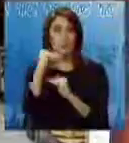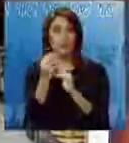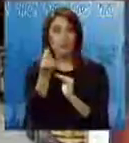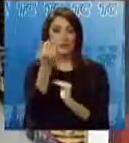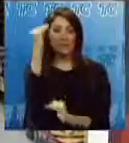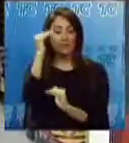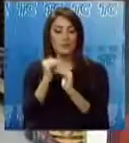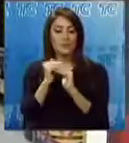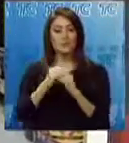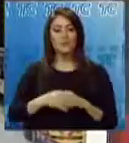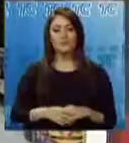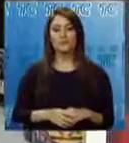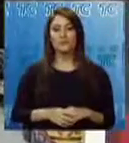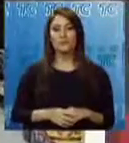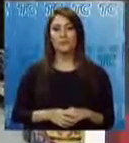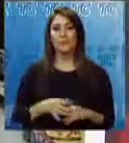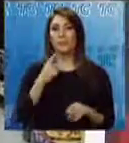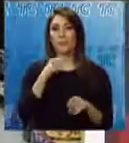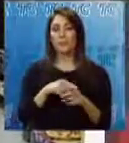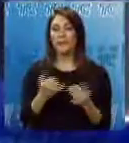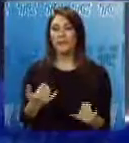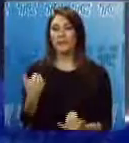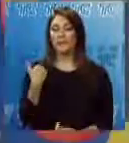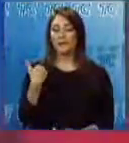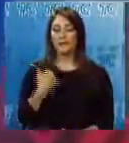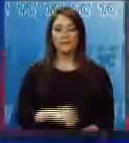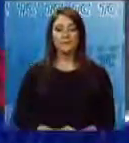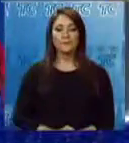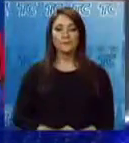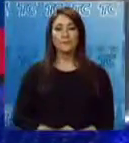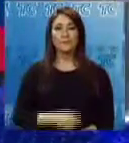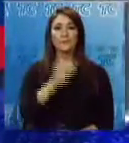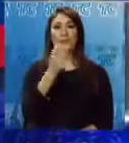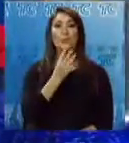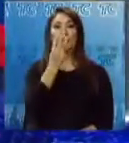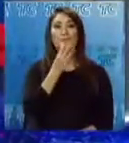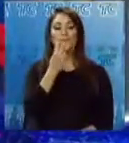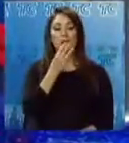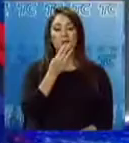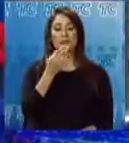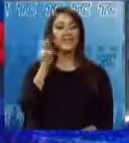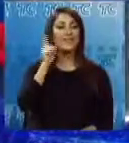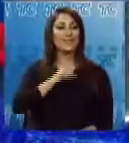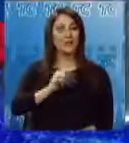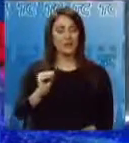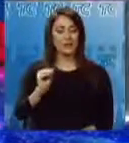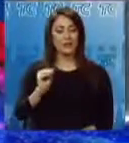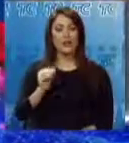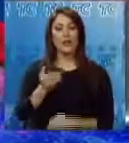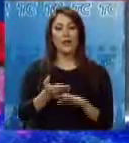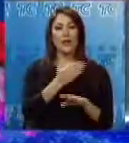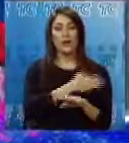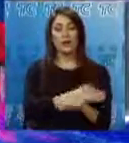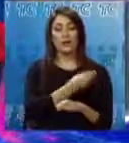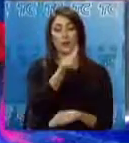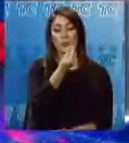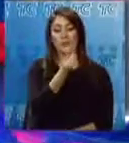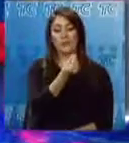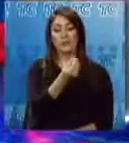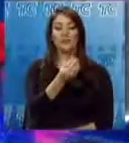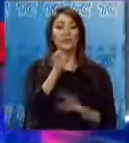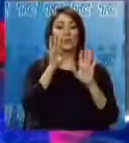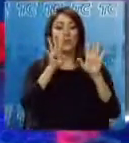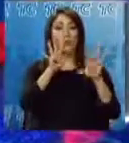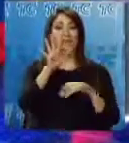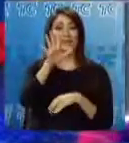precios. Esto es lo que por el momento encontramos. Una botella de whisky denominado Negro, que hasta finales del año pasado tenía un costo aproximado